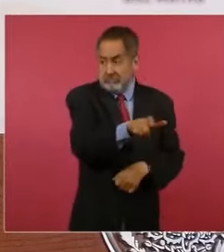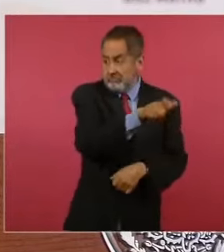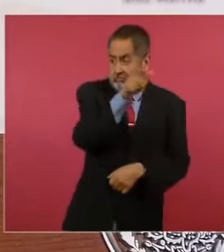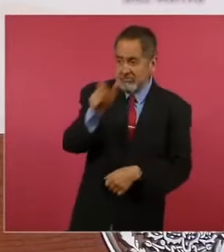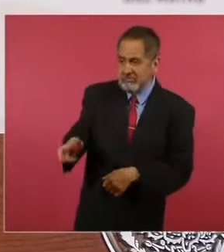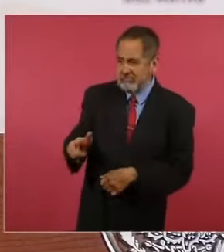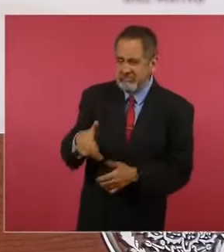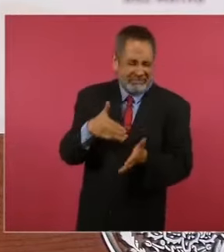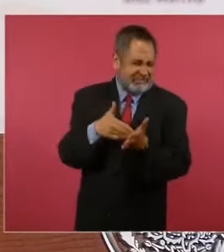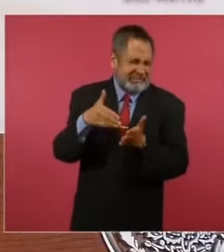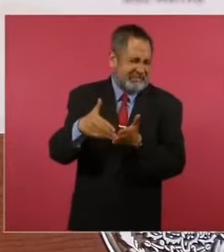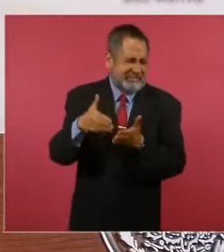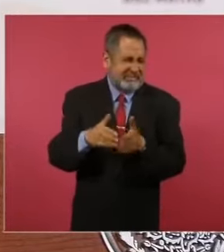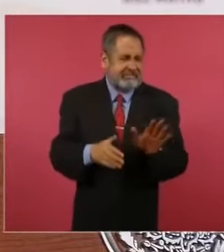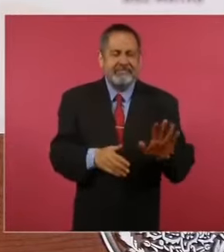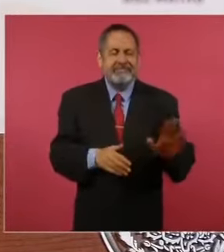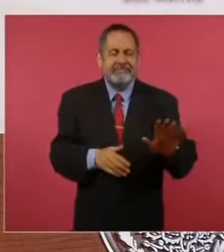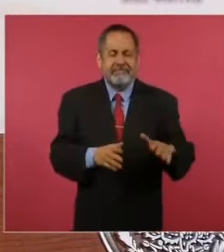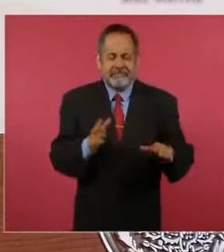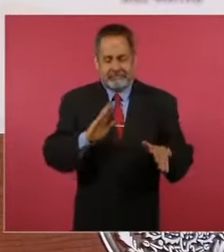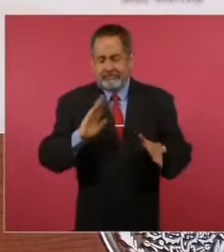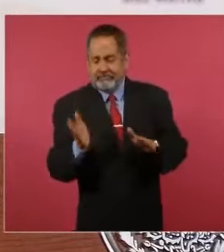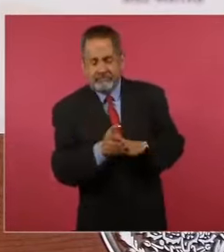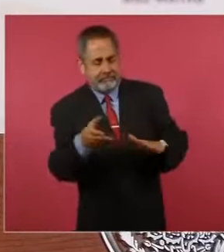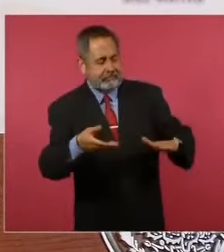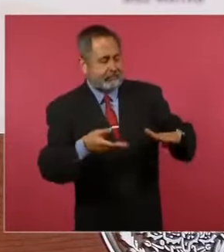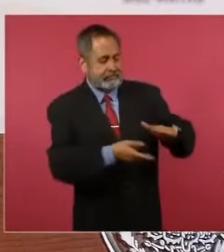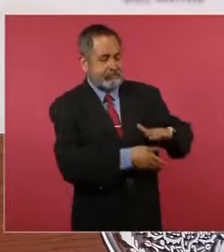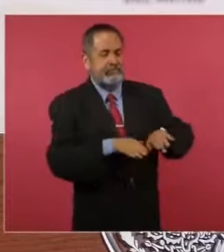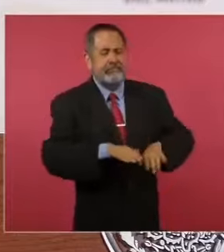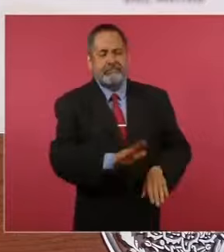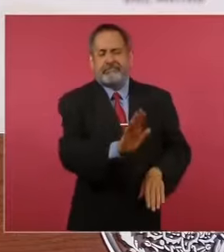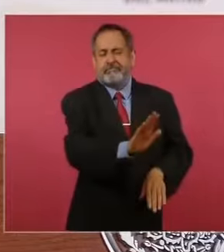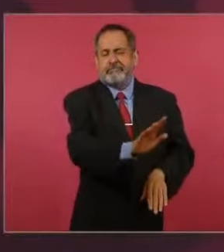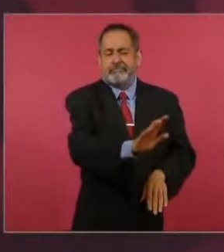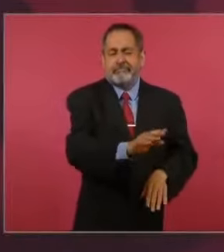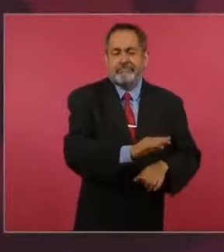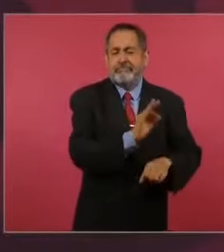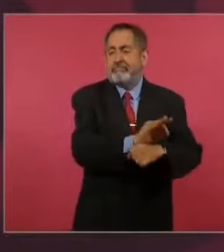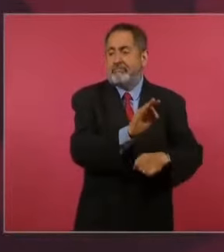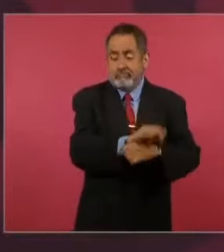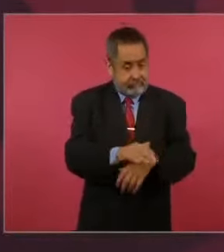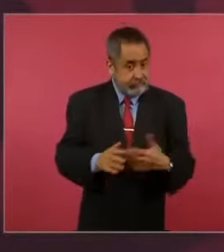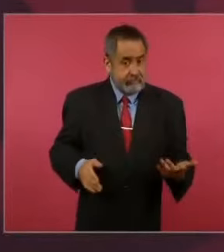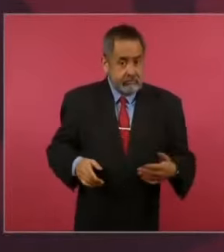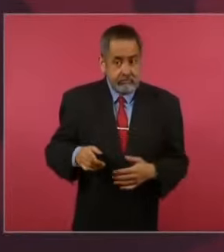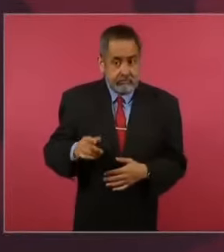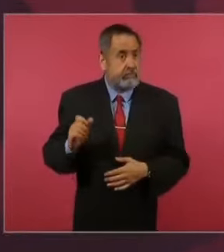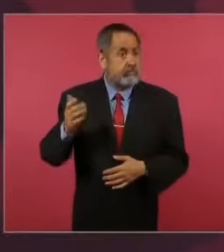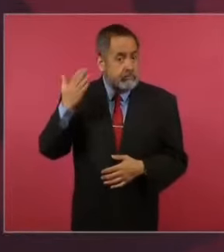de acuerdo a resoluciones de jueces,